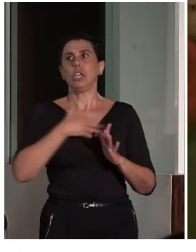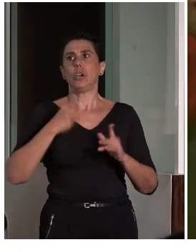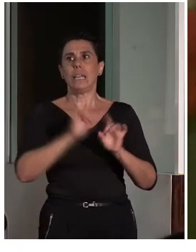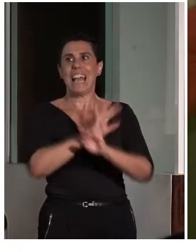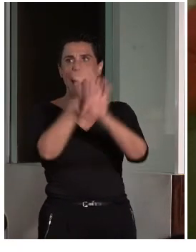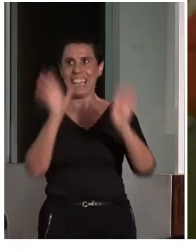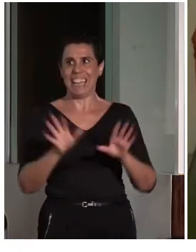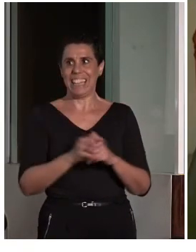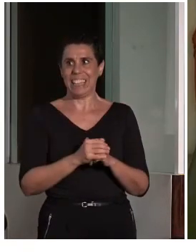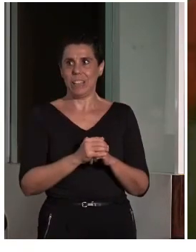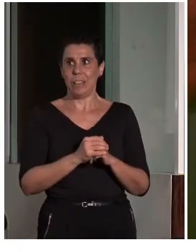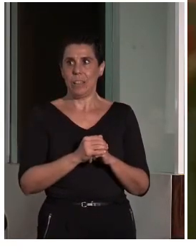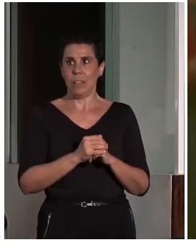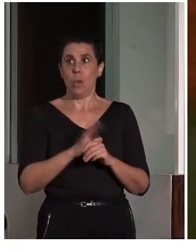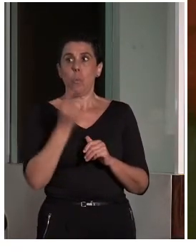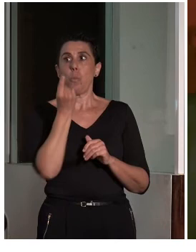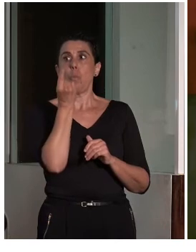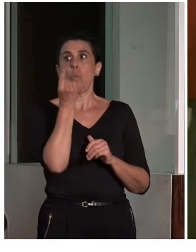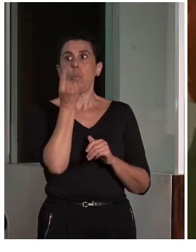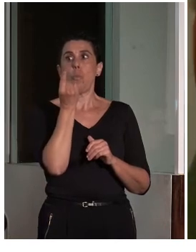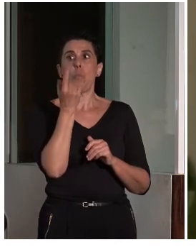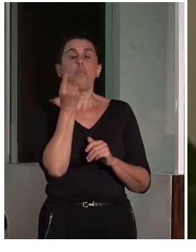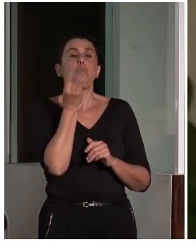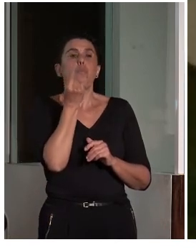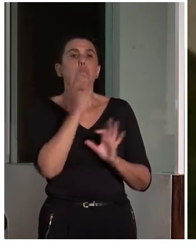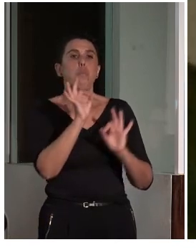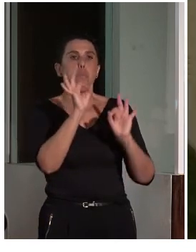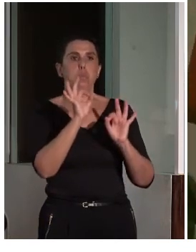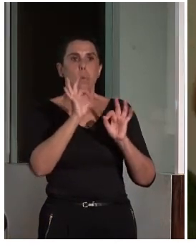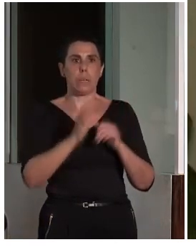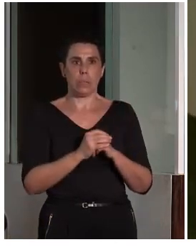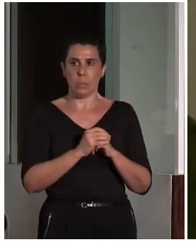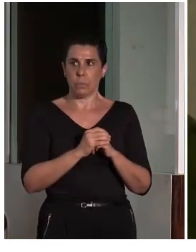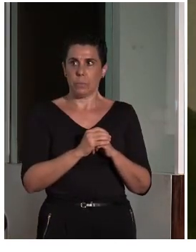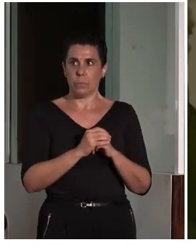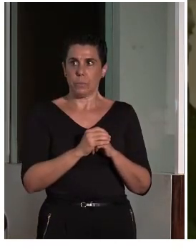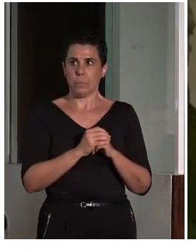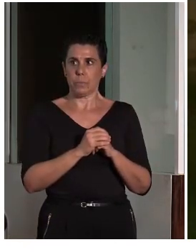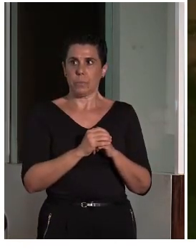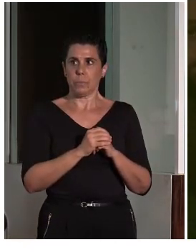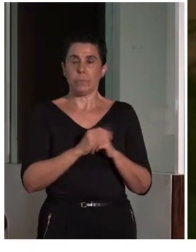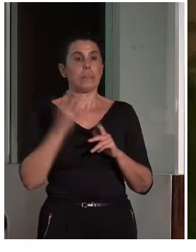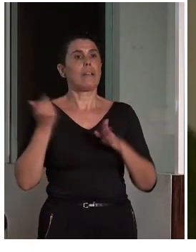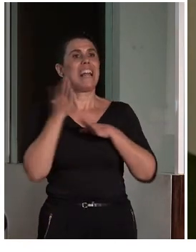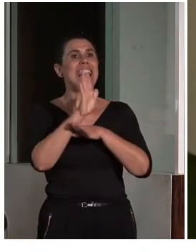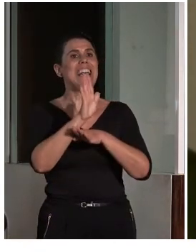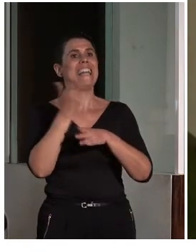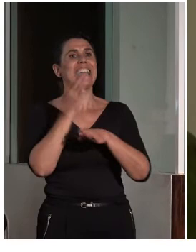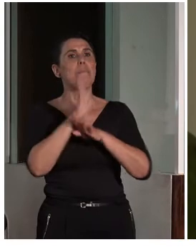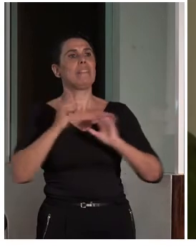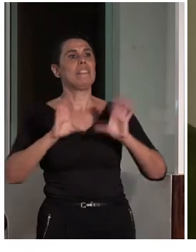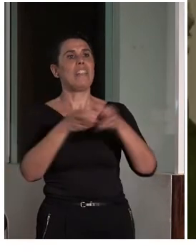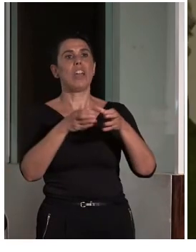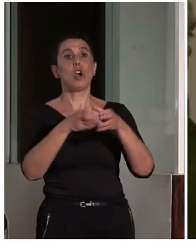Sosé, un segundito, es que, a ver, por aclarar un poco lo que ha dicho la representante del colectivo,